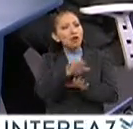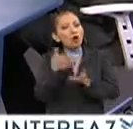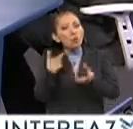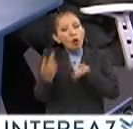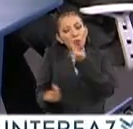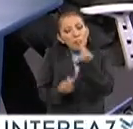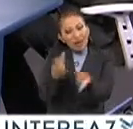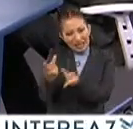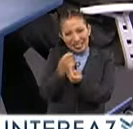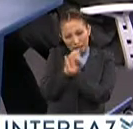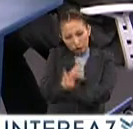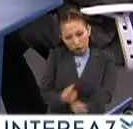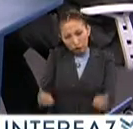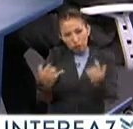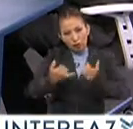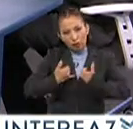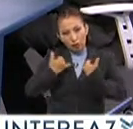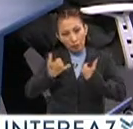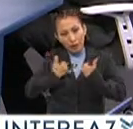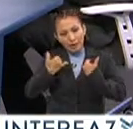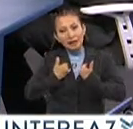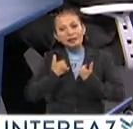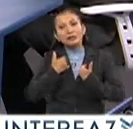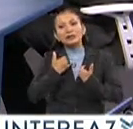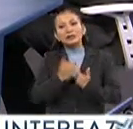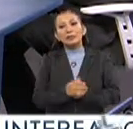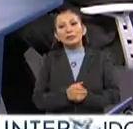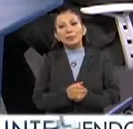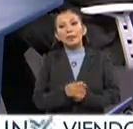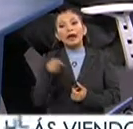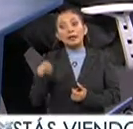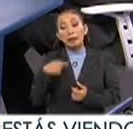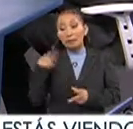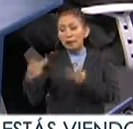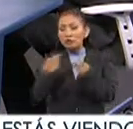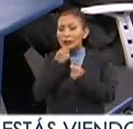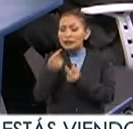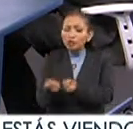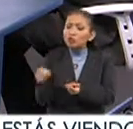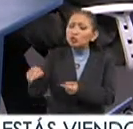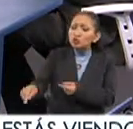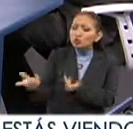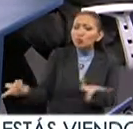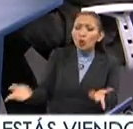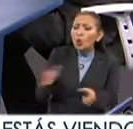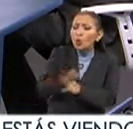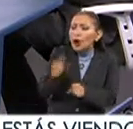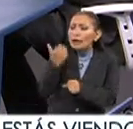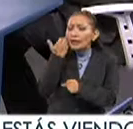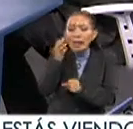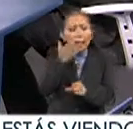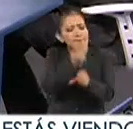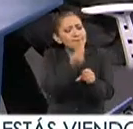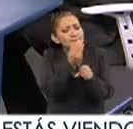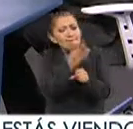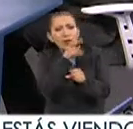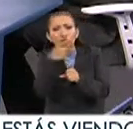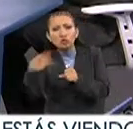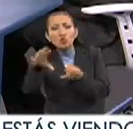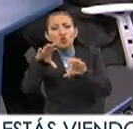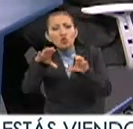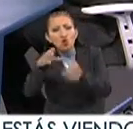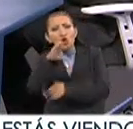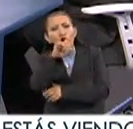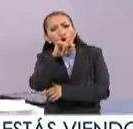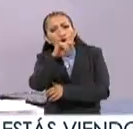consulta infantil ciudadana, donde se le pregunta a los niños qué es lo que quieren mejorar en su colonia, en su